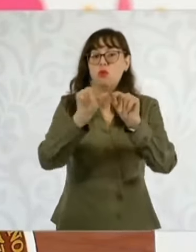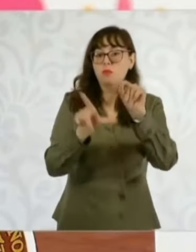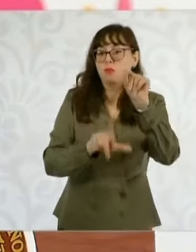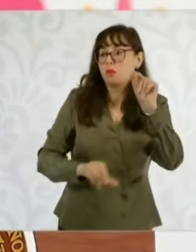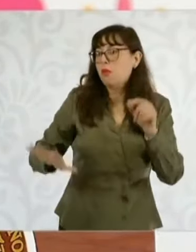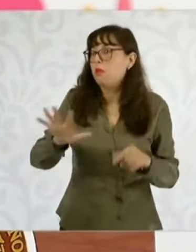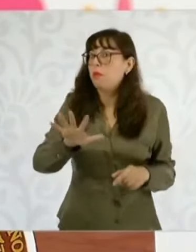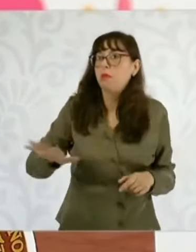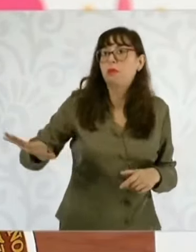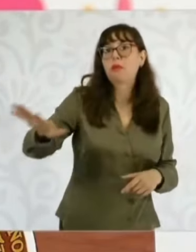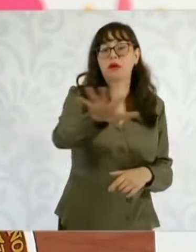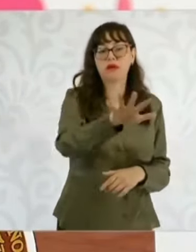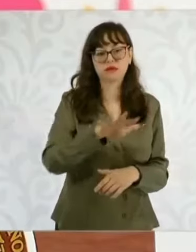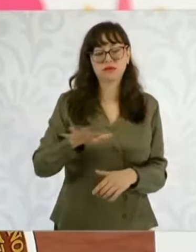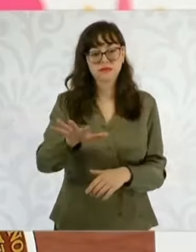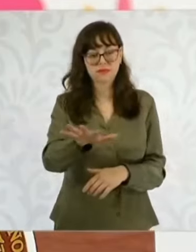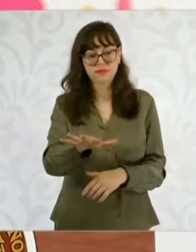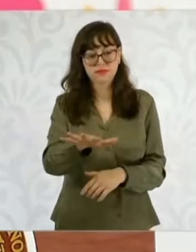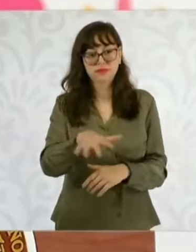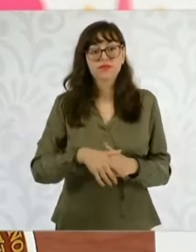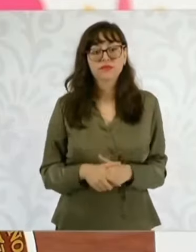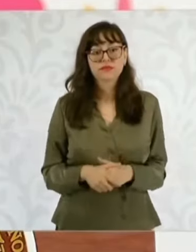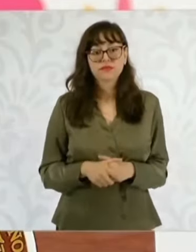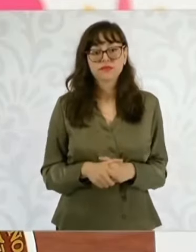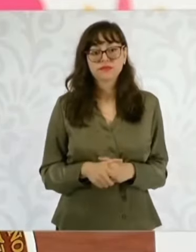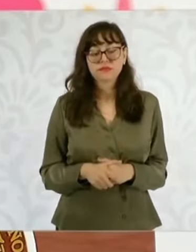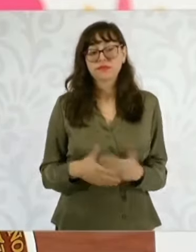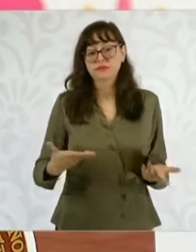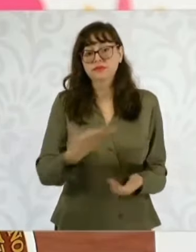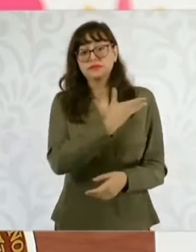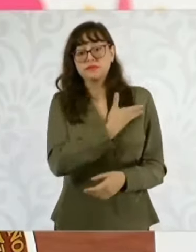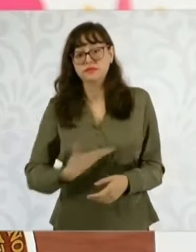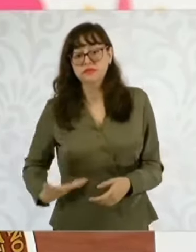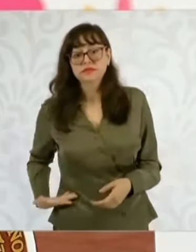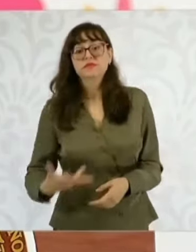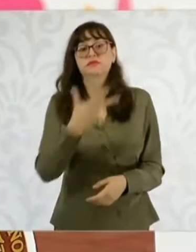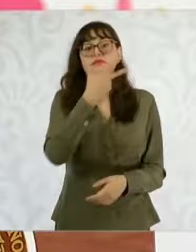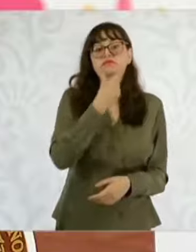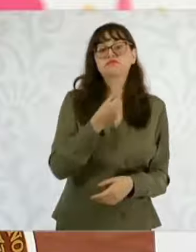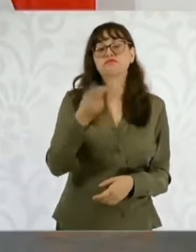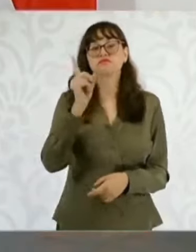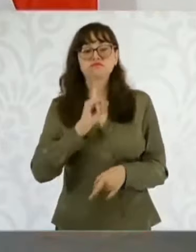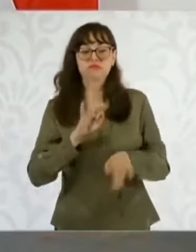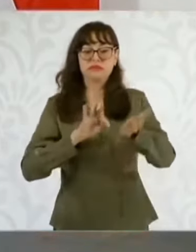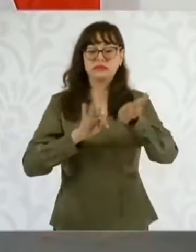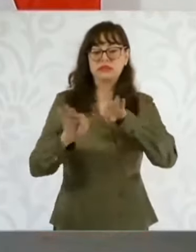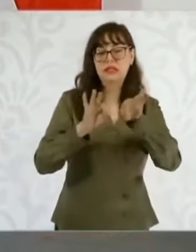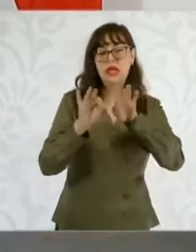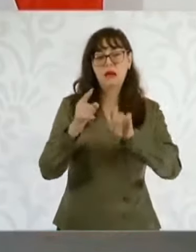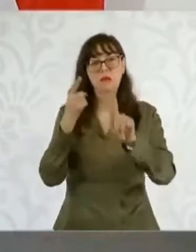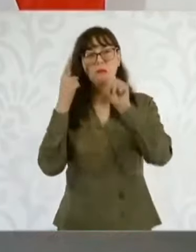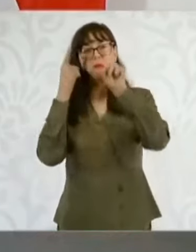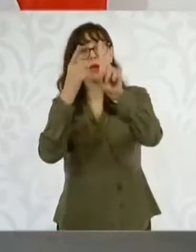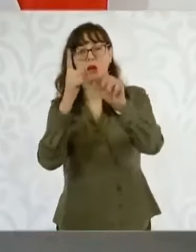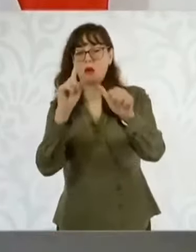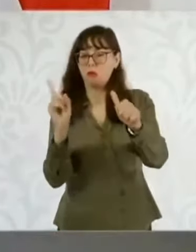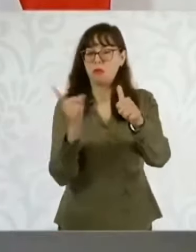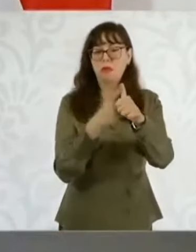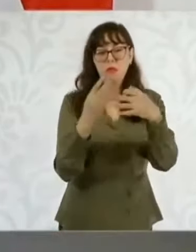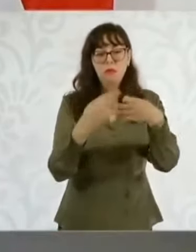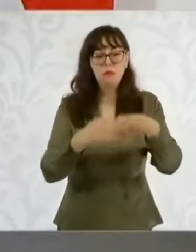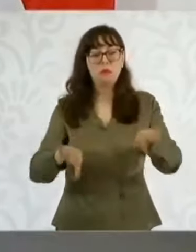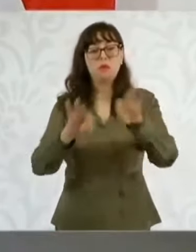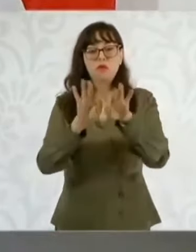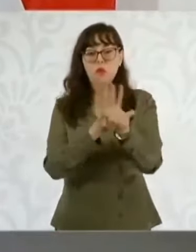La labor principal de una presidenta, de un presidente, pues es conducir los destinos